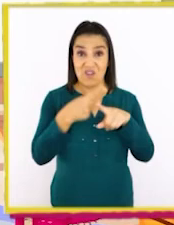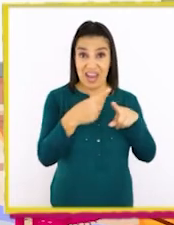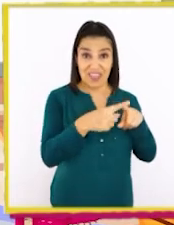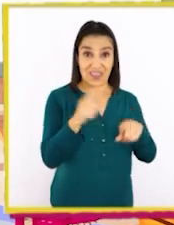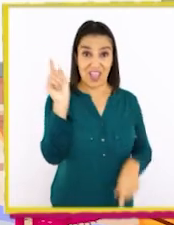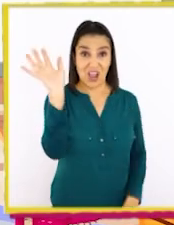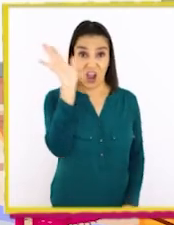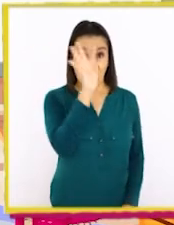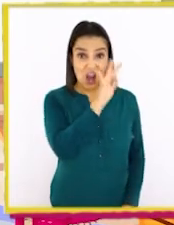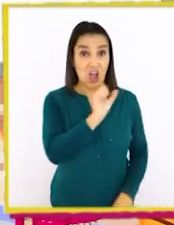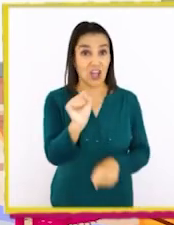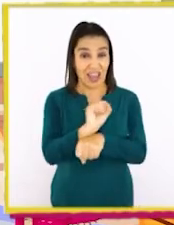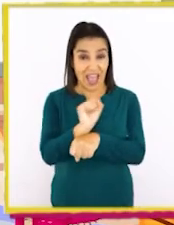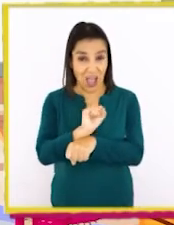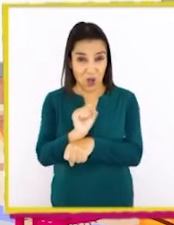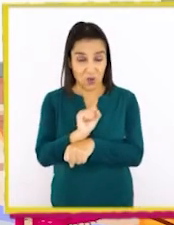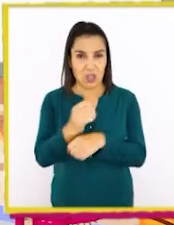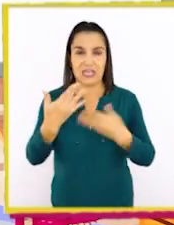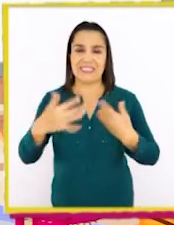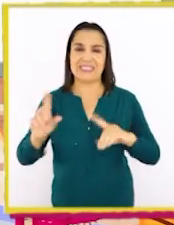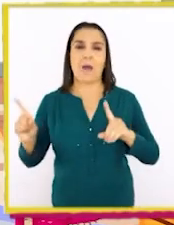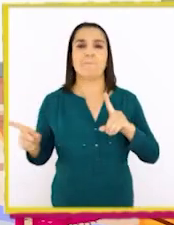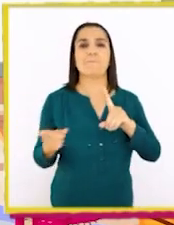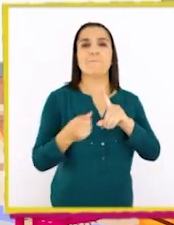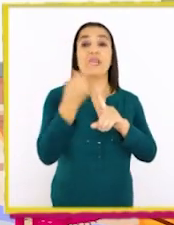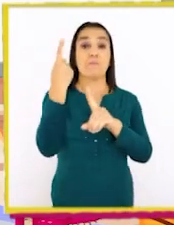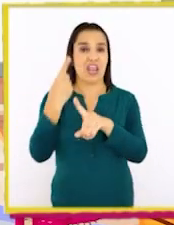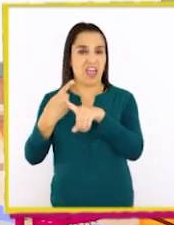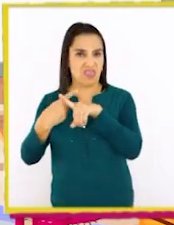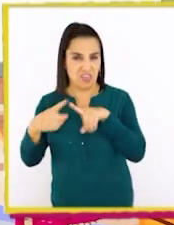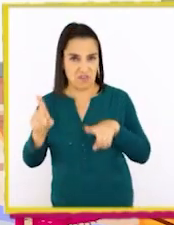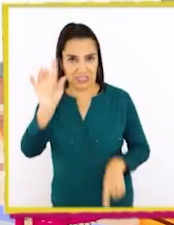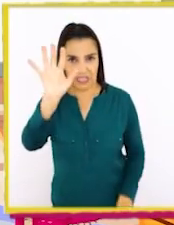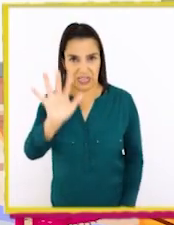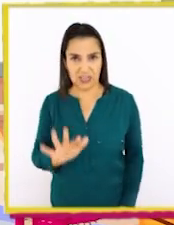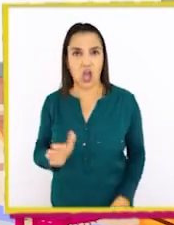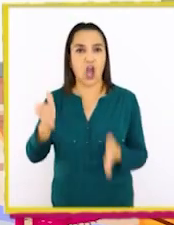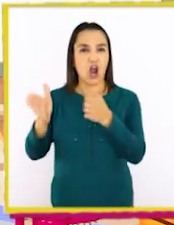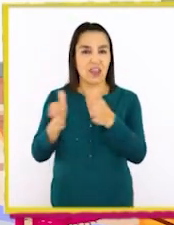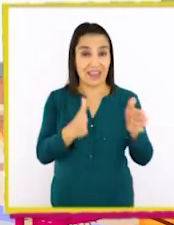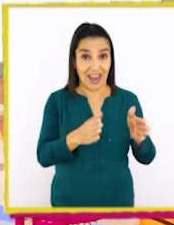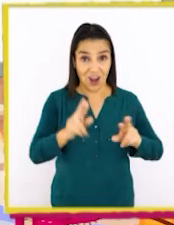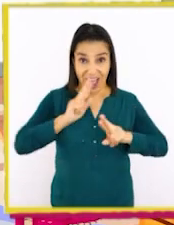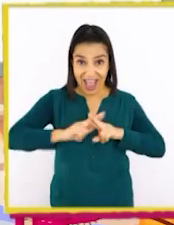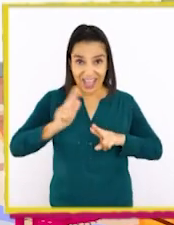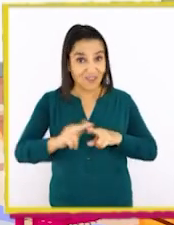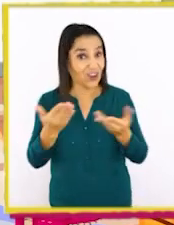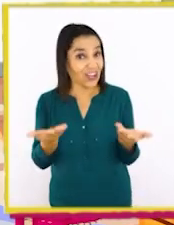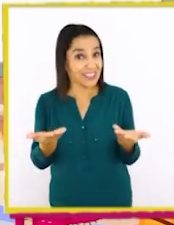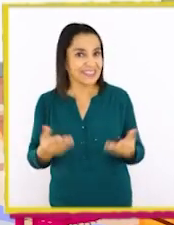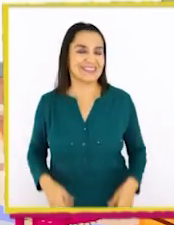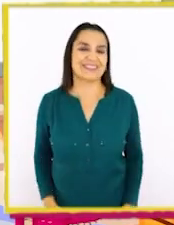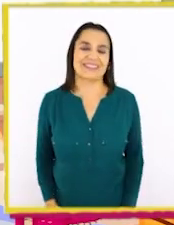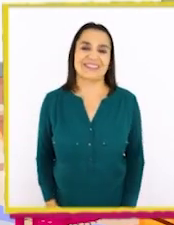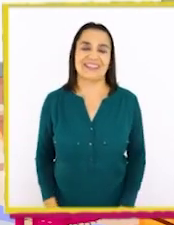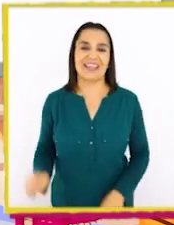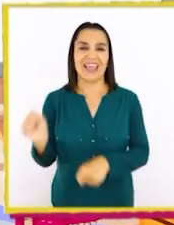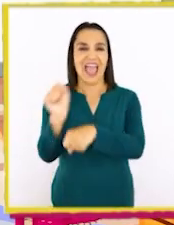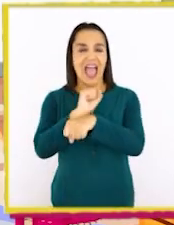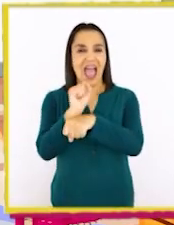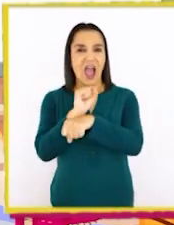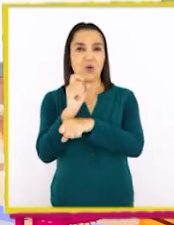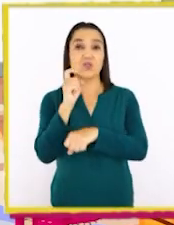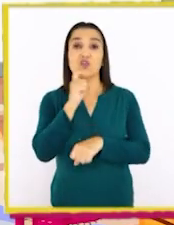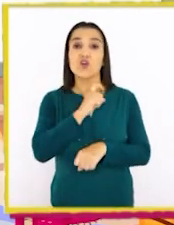colores. Ya tenemos nuestra primera diferencia para organizarlos. ¡Hagámoslo! El auto